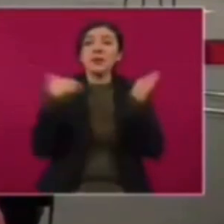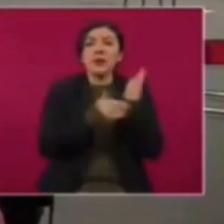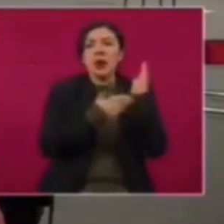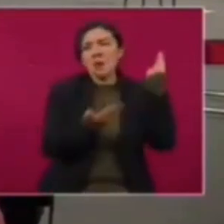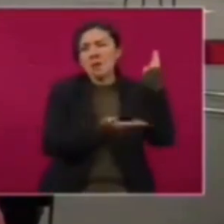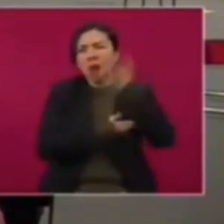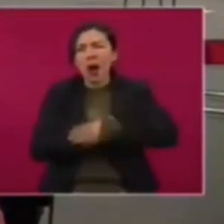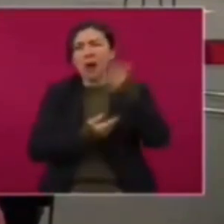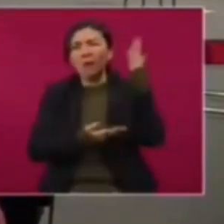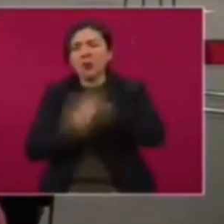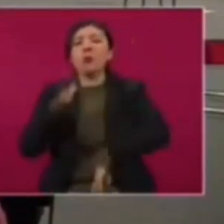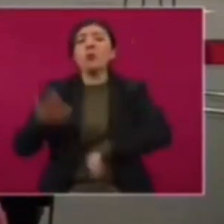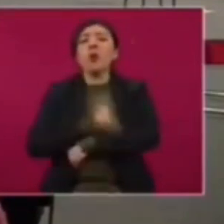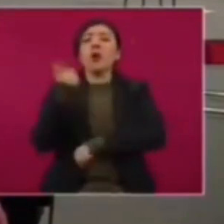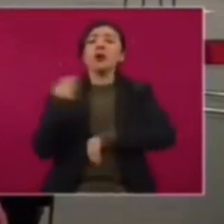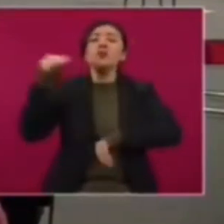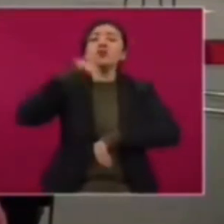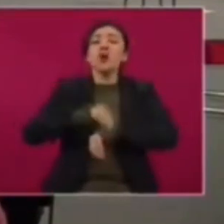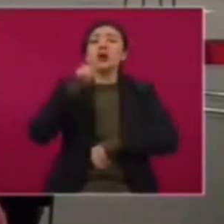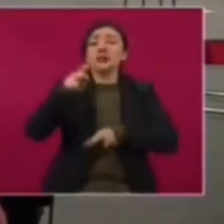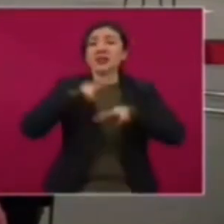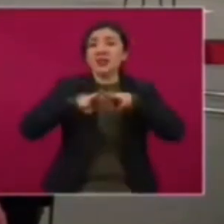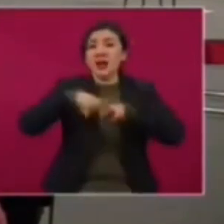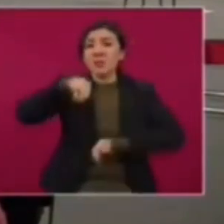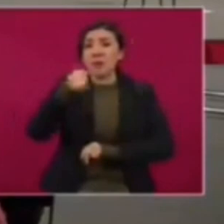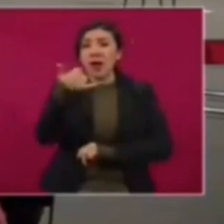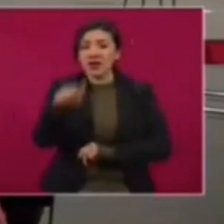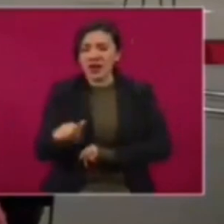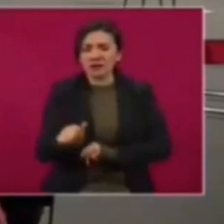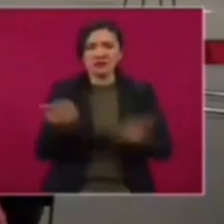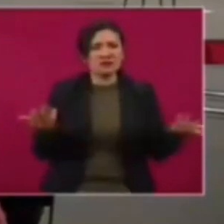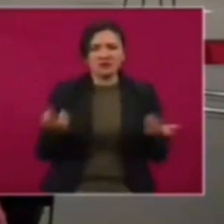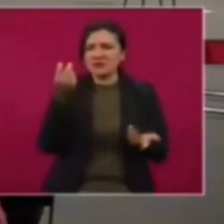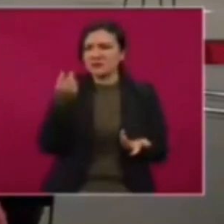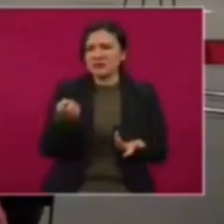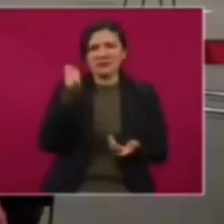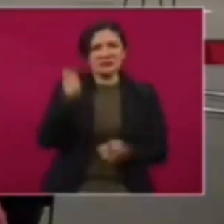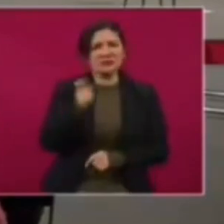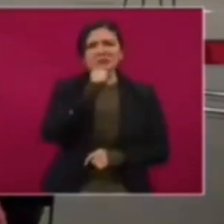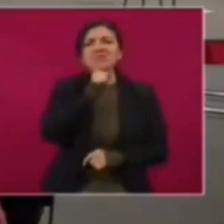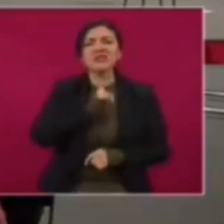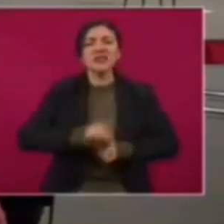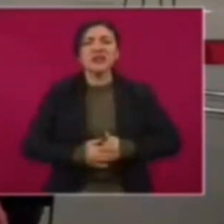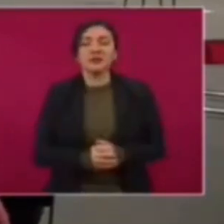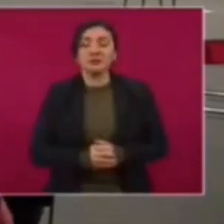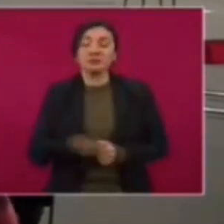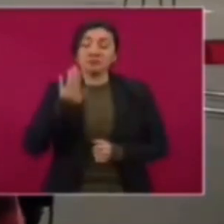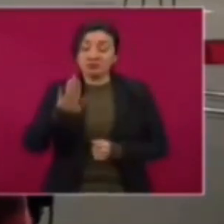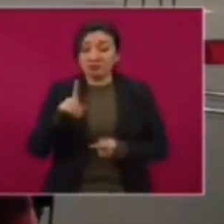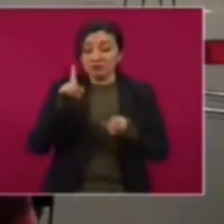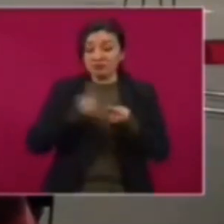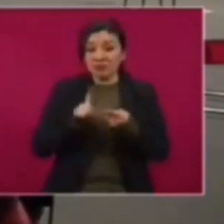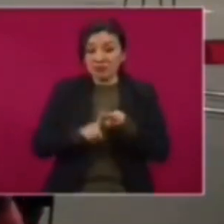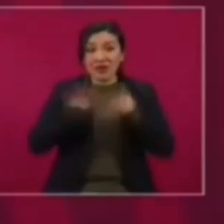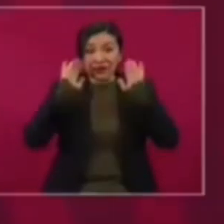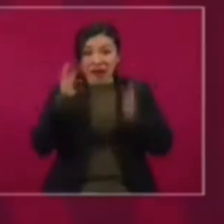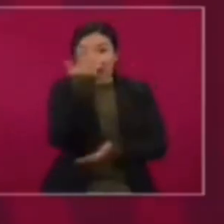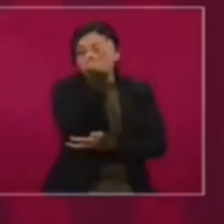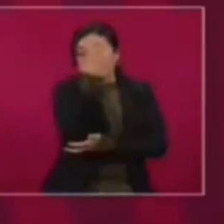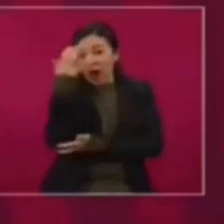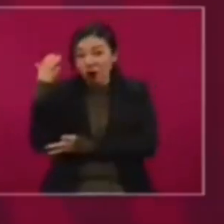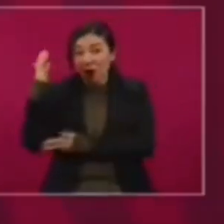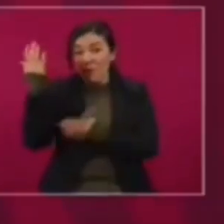Actualmente, Elizabeth García Vilchis, quien es la presentadora de la sección de Fake News de López Obrador,